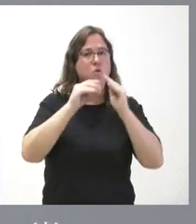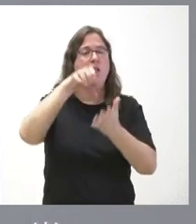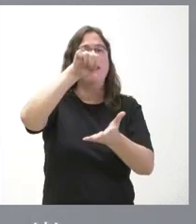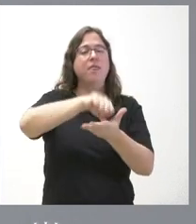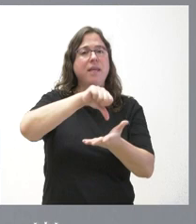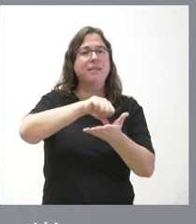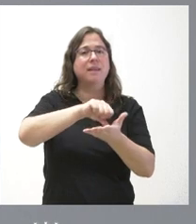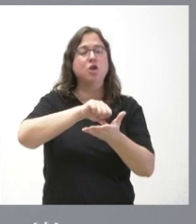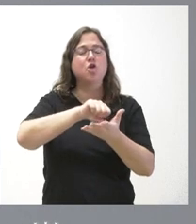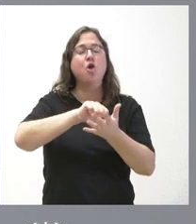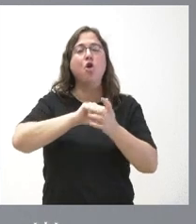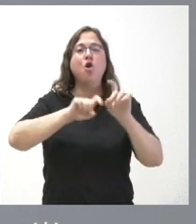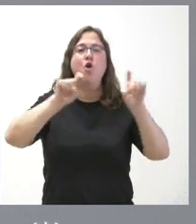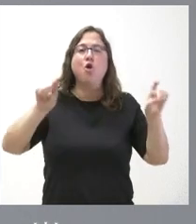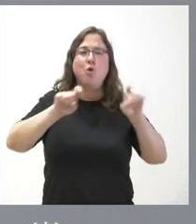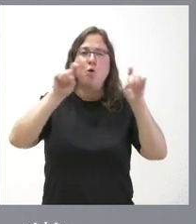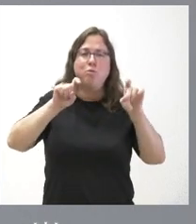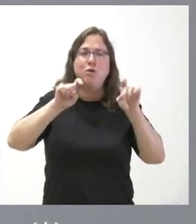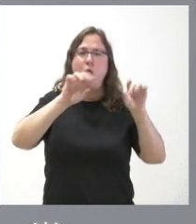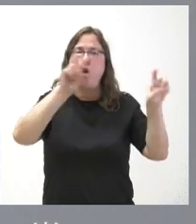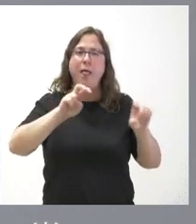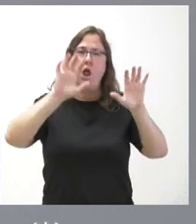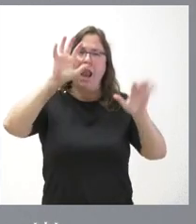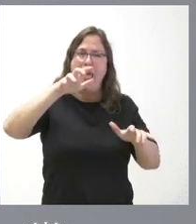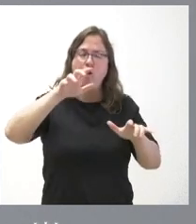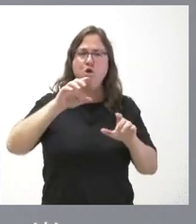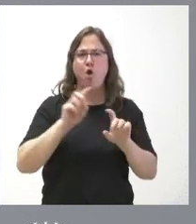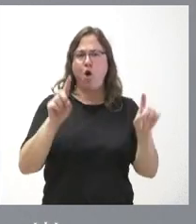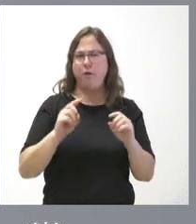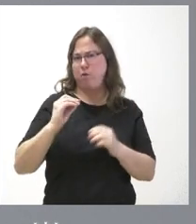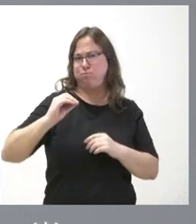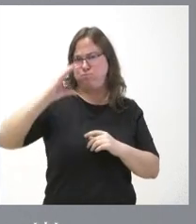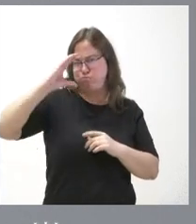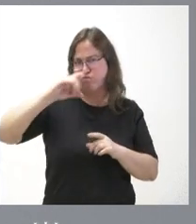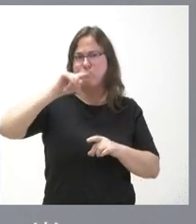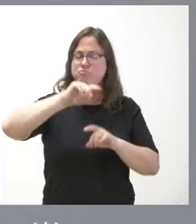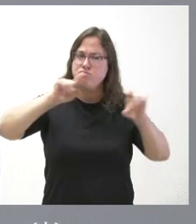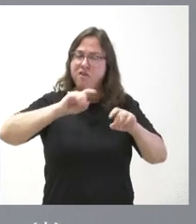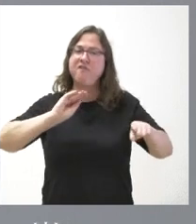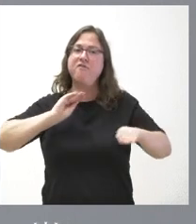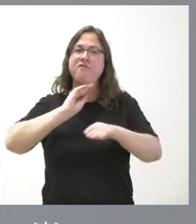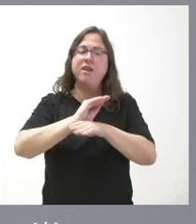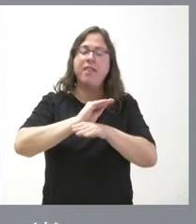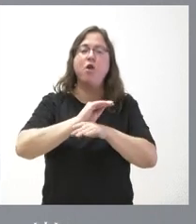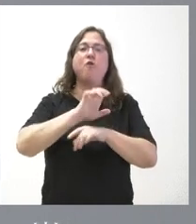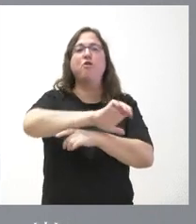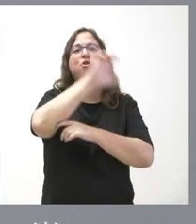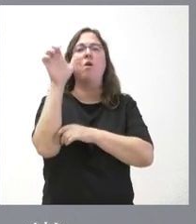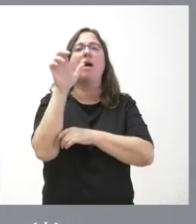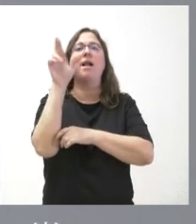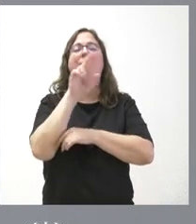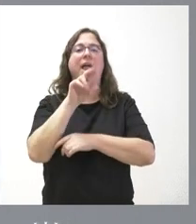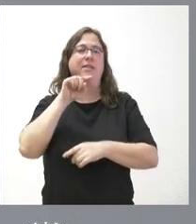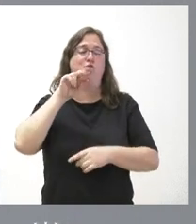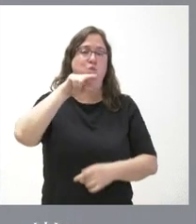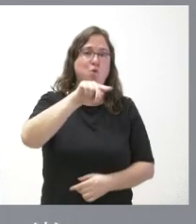Supercomputación Skyle, que está ubicado en León. Se financia con fondos europeos REAC-U y va a permitir